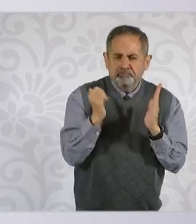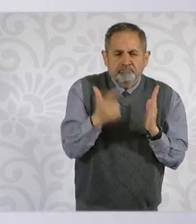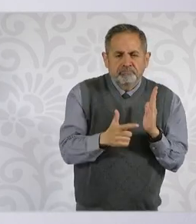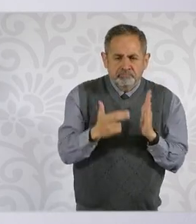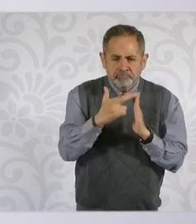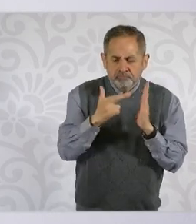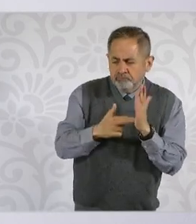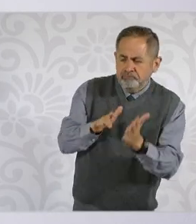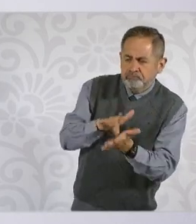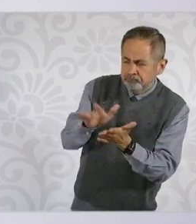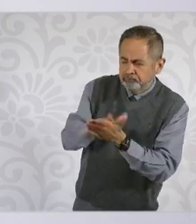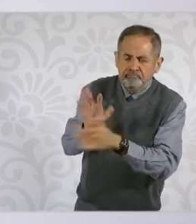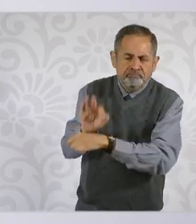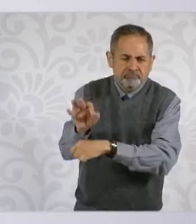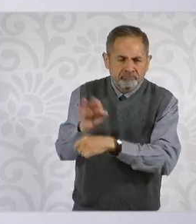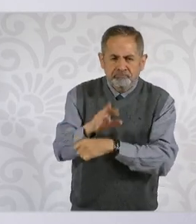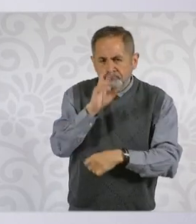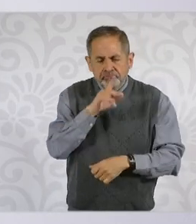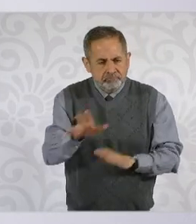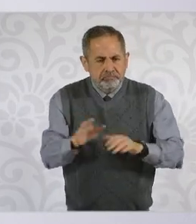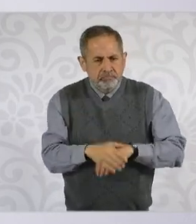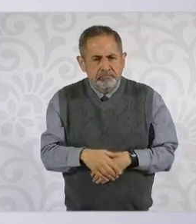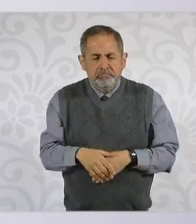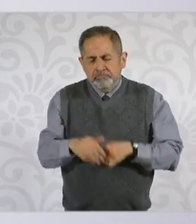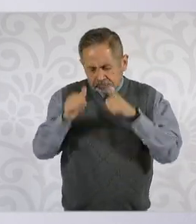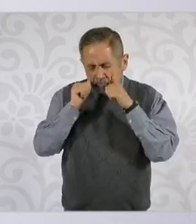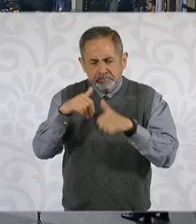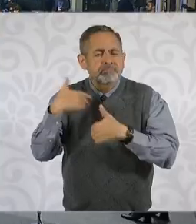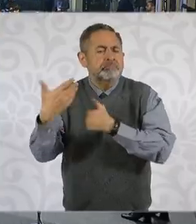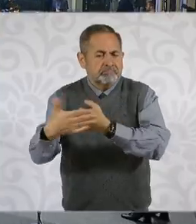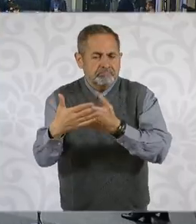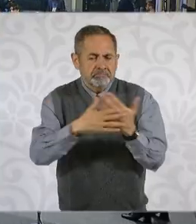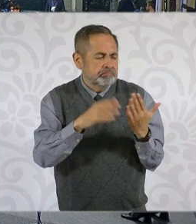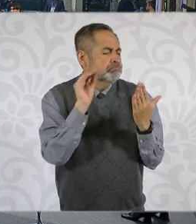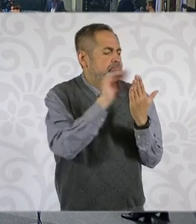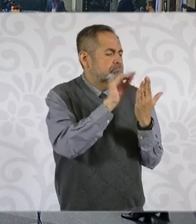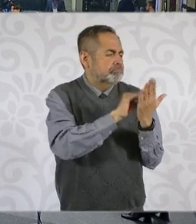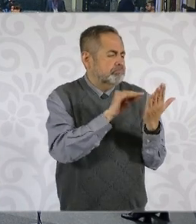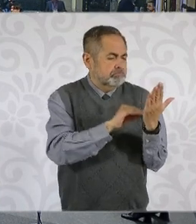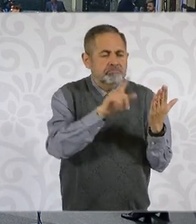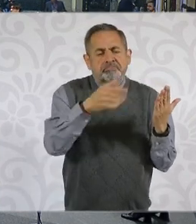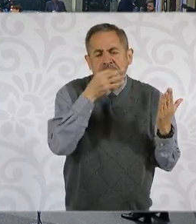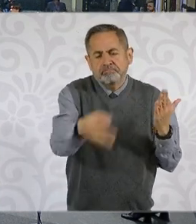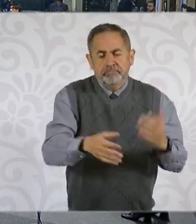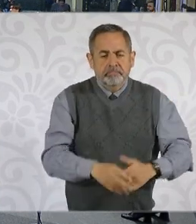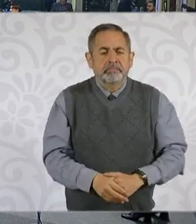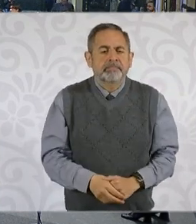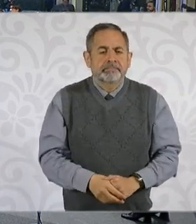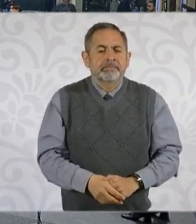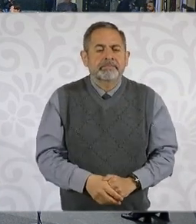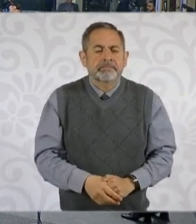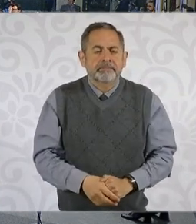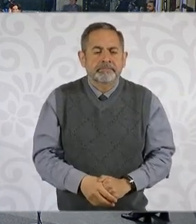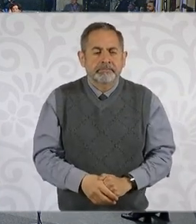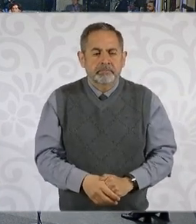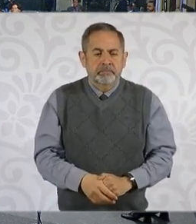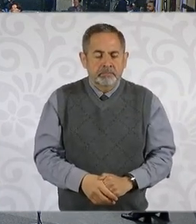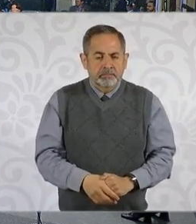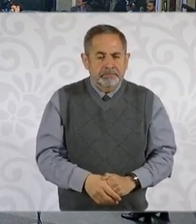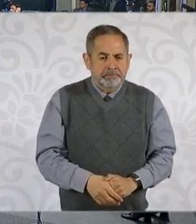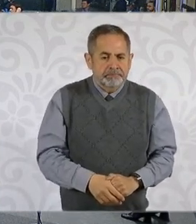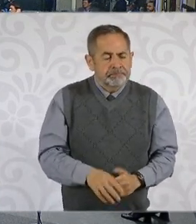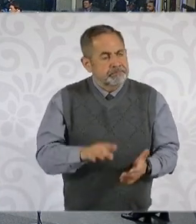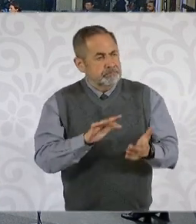y sólo condiciones excepcionales. Las preveremos. Gracias. Gracias. Ahora, el